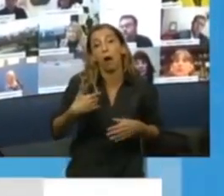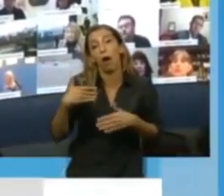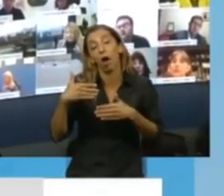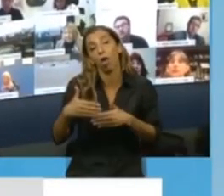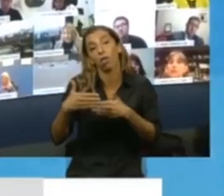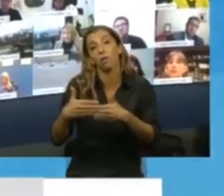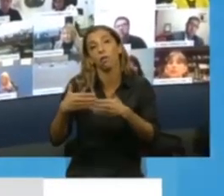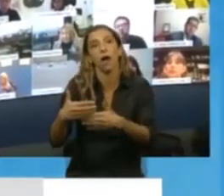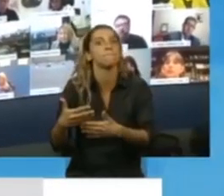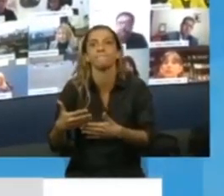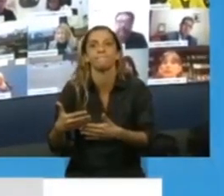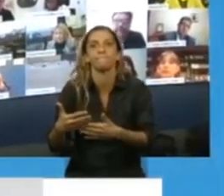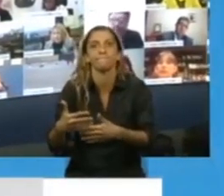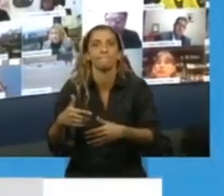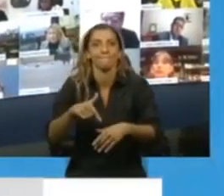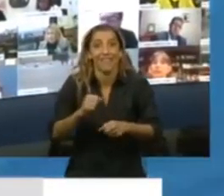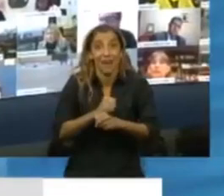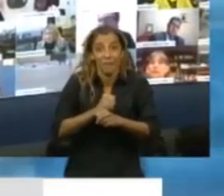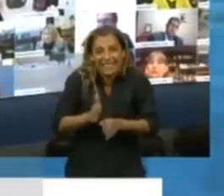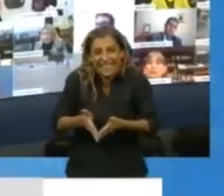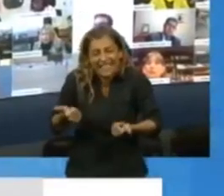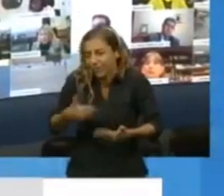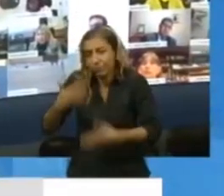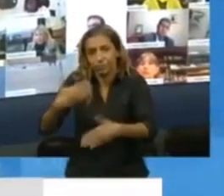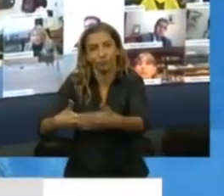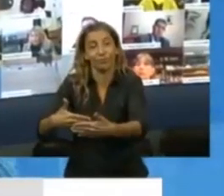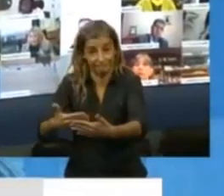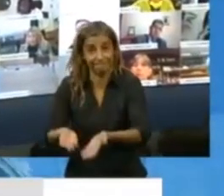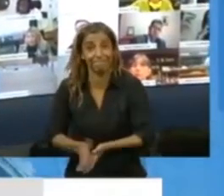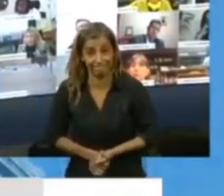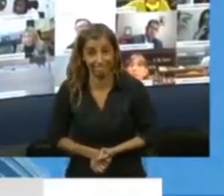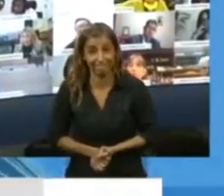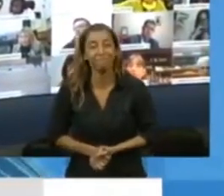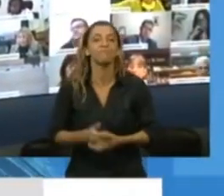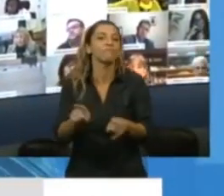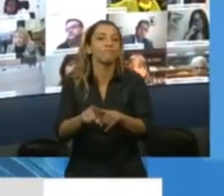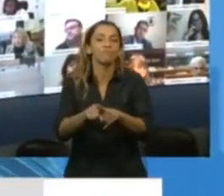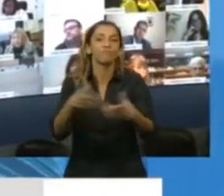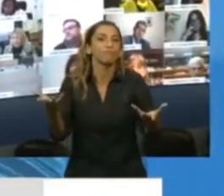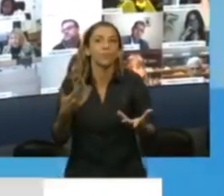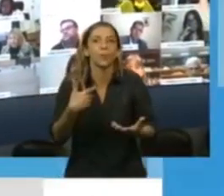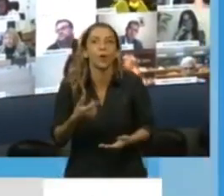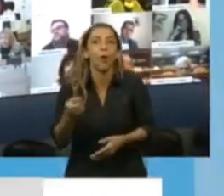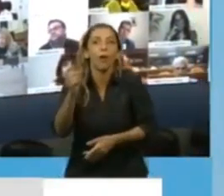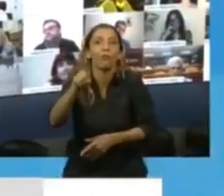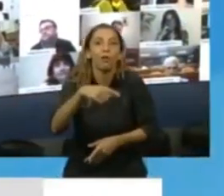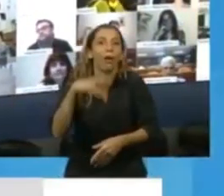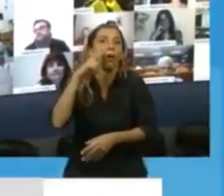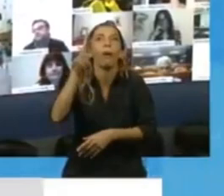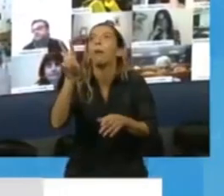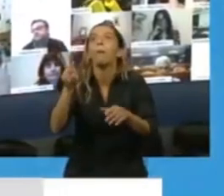como cuando alguien desea obtener la mejor foto de un pájaro que está volando.